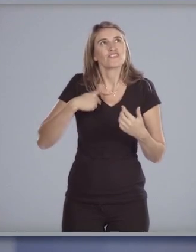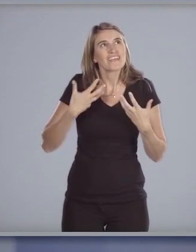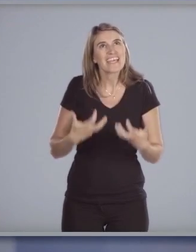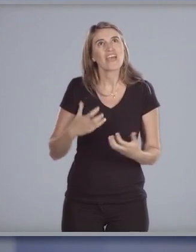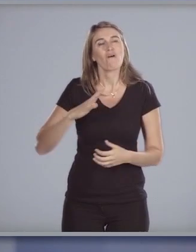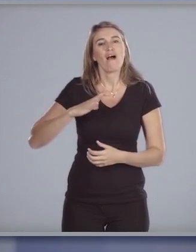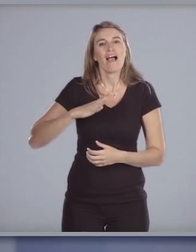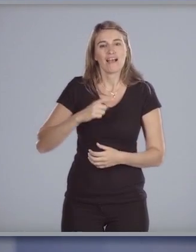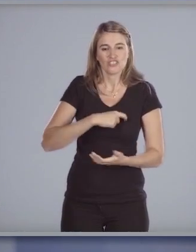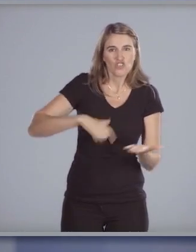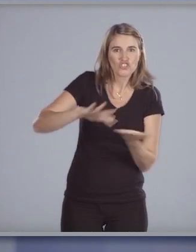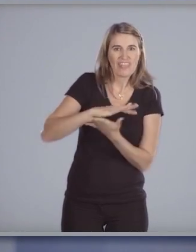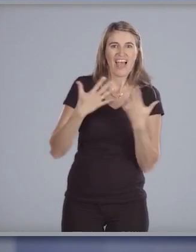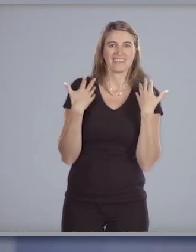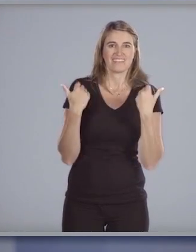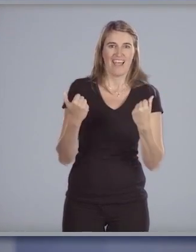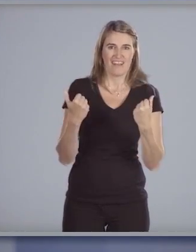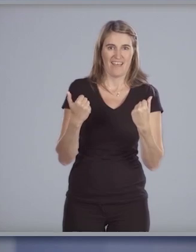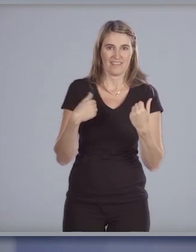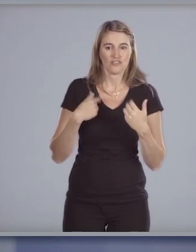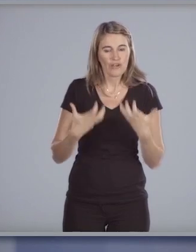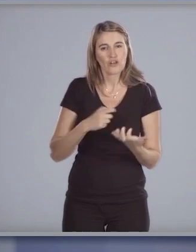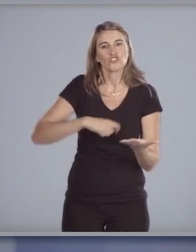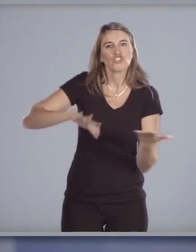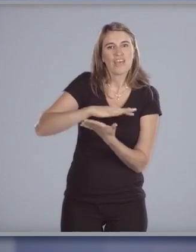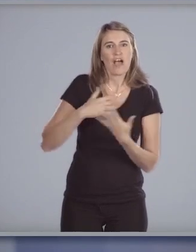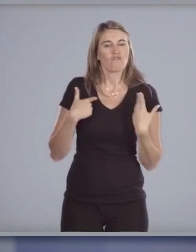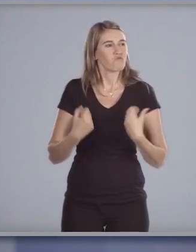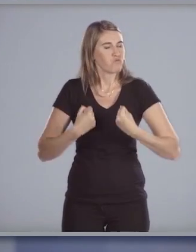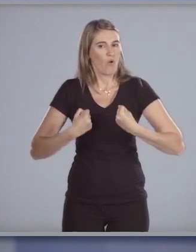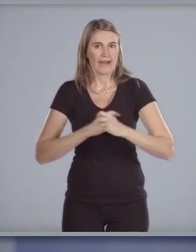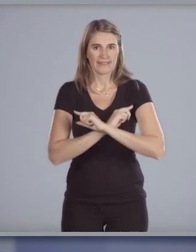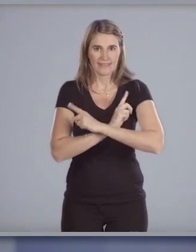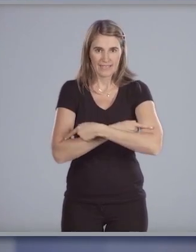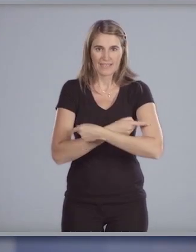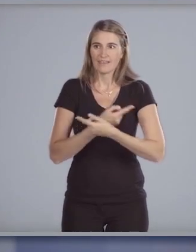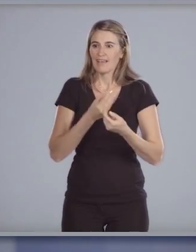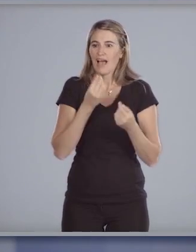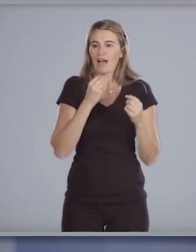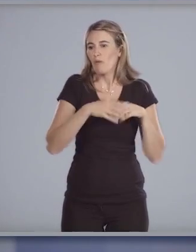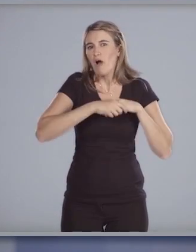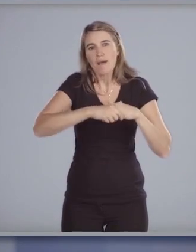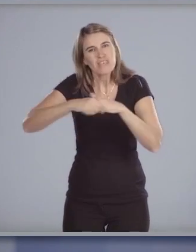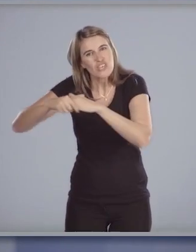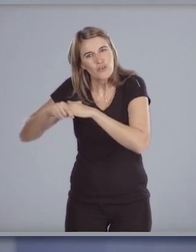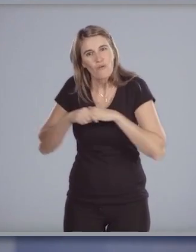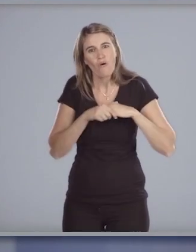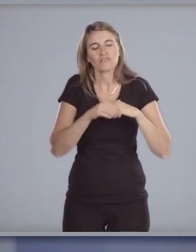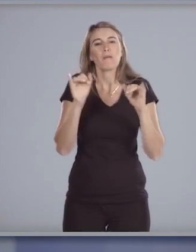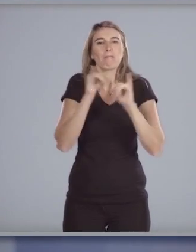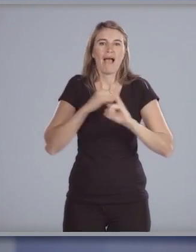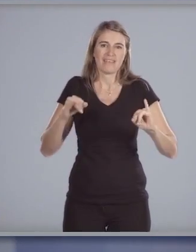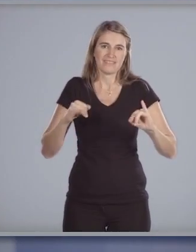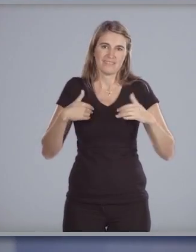una sociedad sana una sociedad fuerte una sociedad fraterna una sociedad